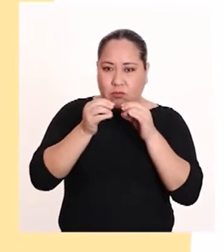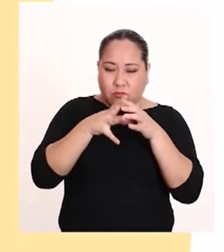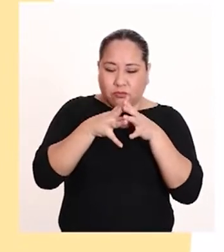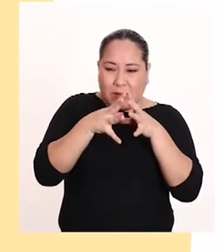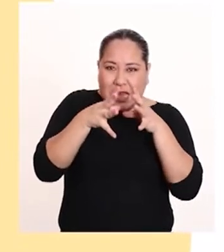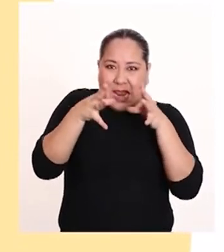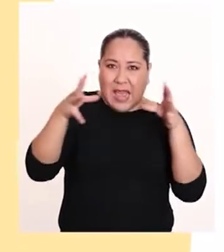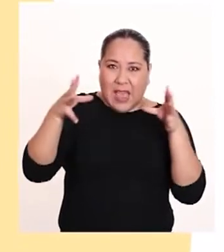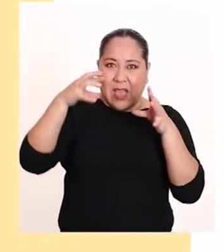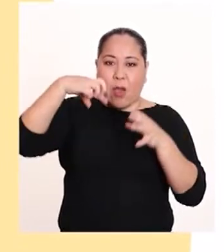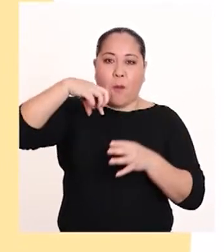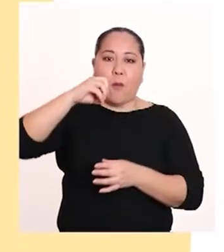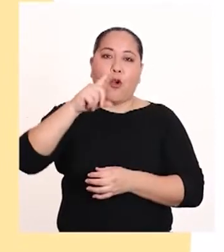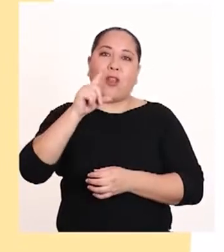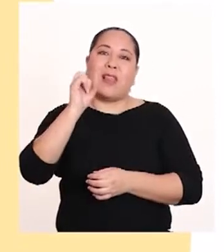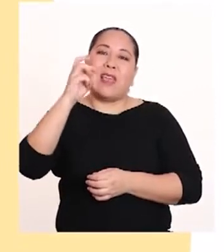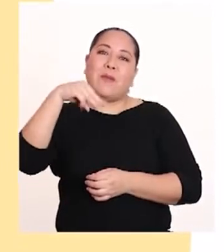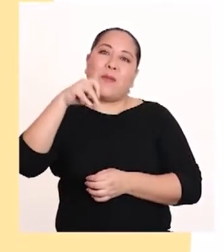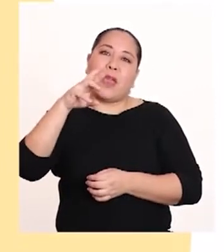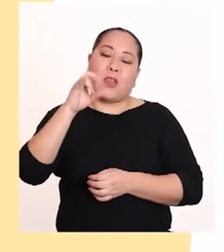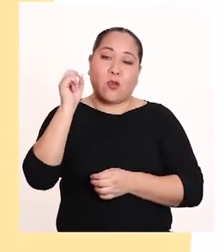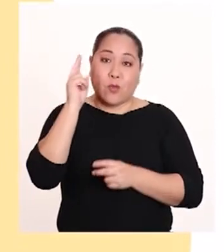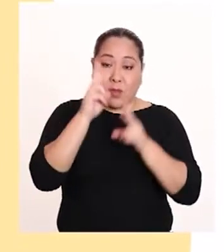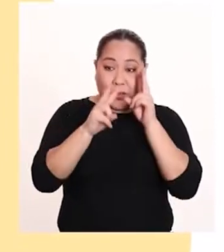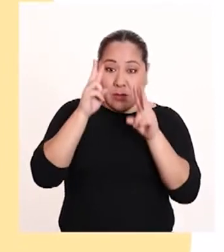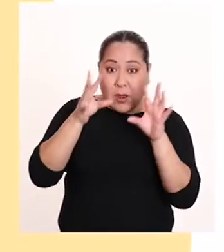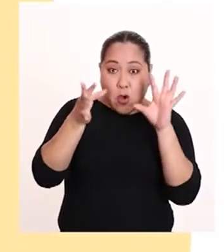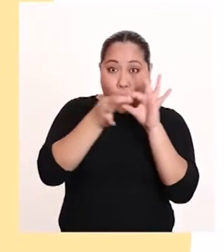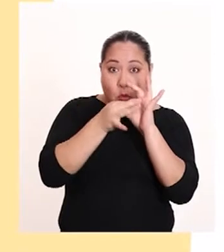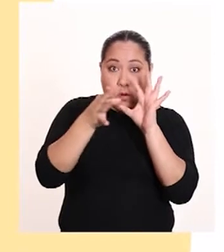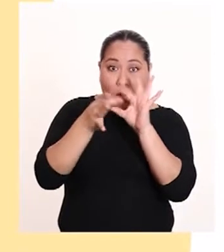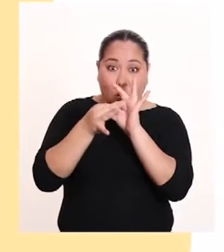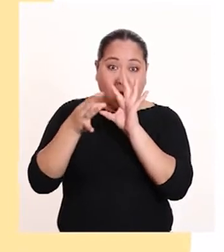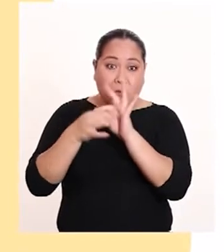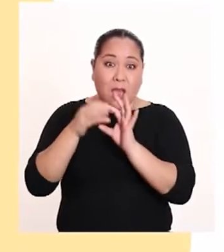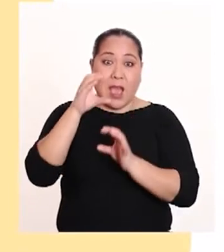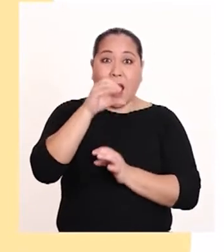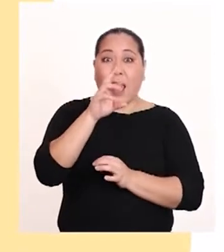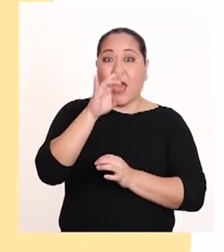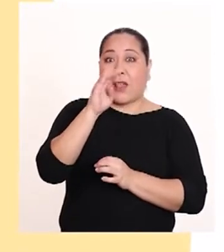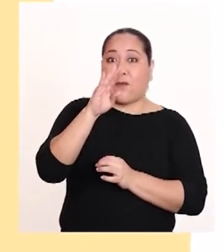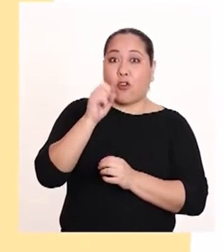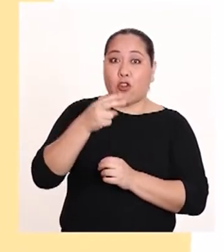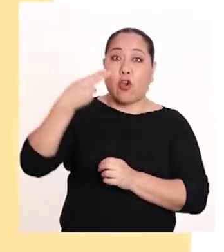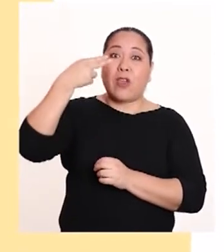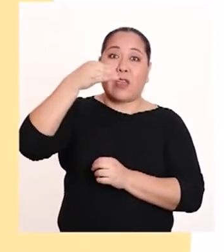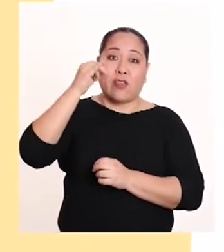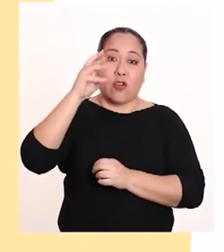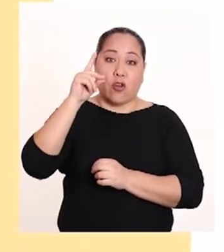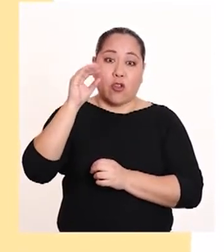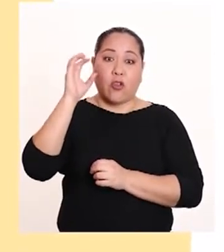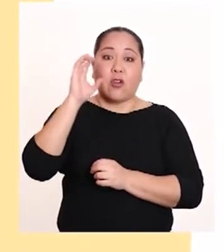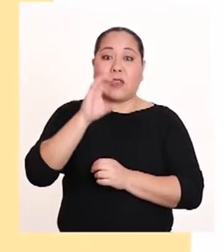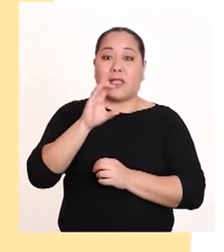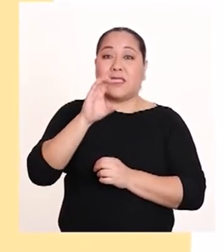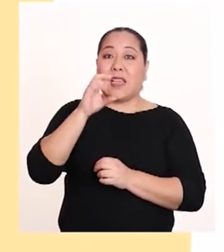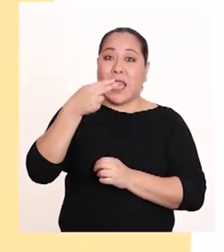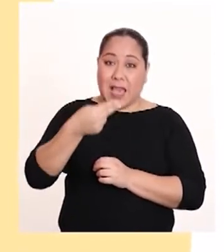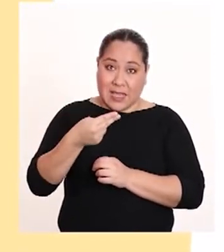molécula grande de polímero. Primero, puedes observar los enlaces carbono-hidrógeno